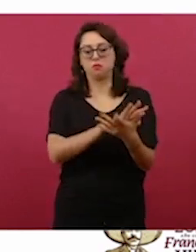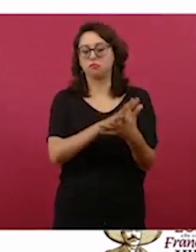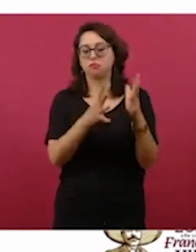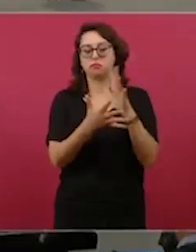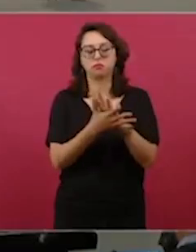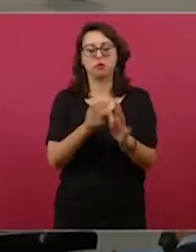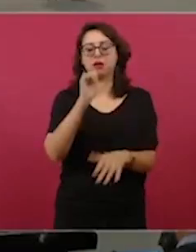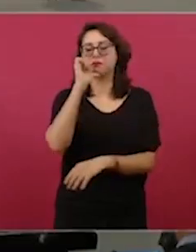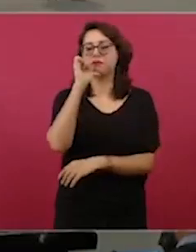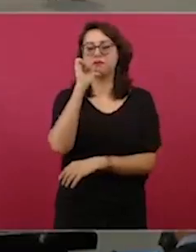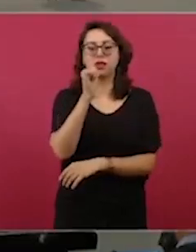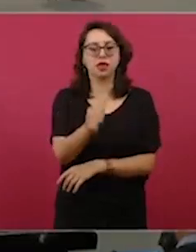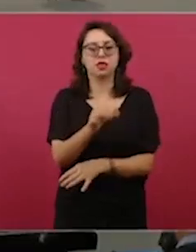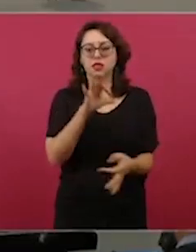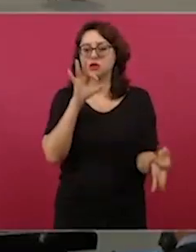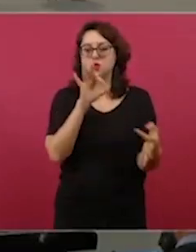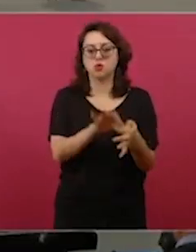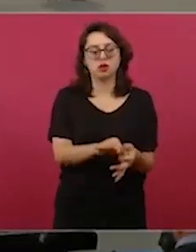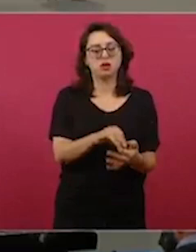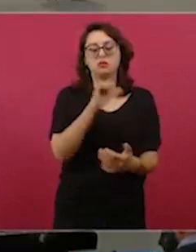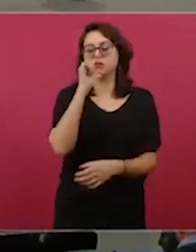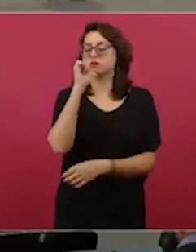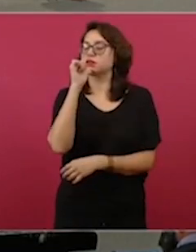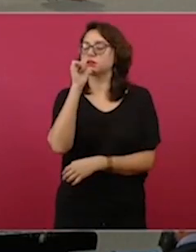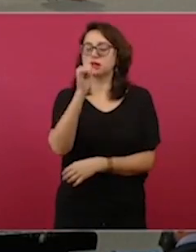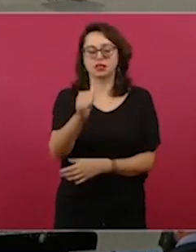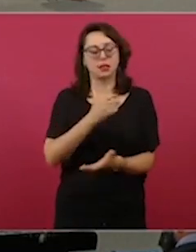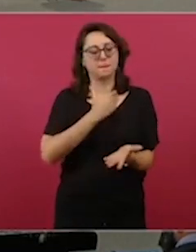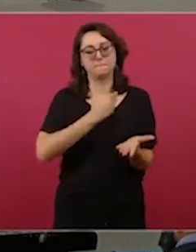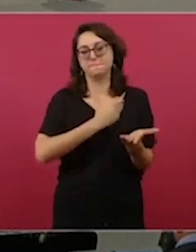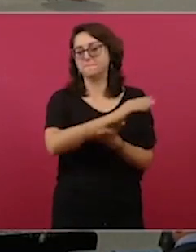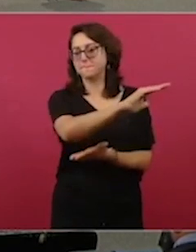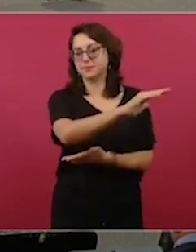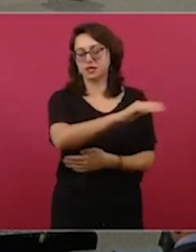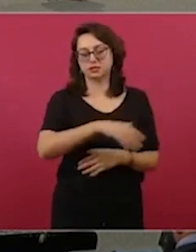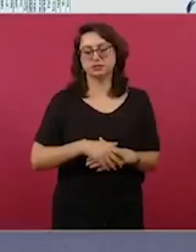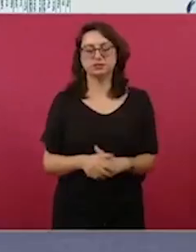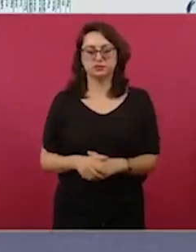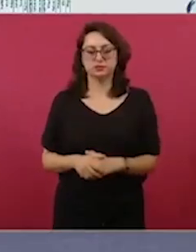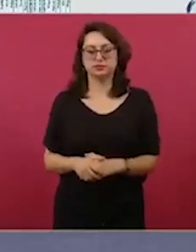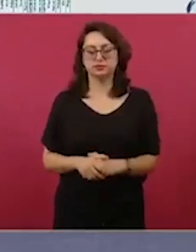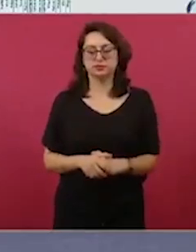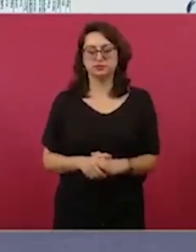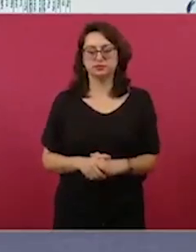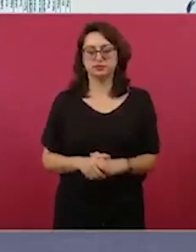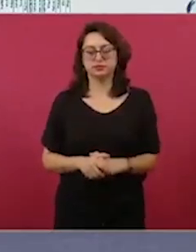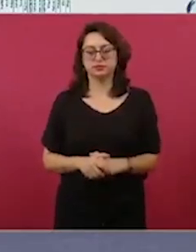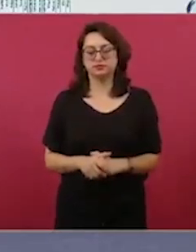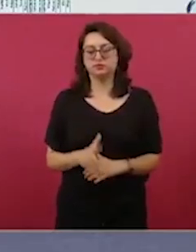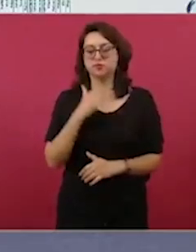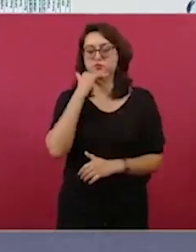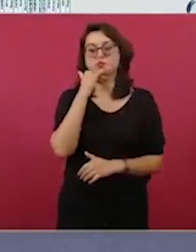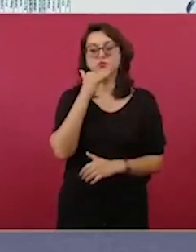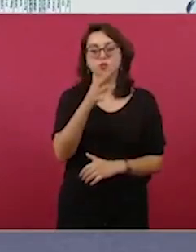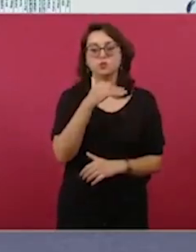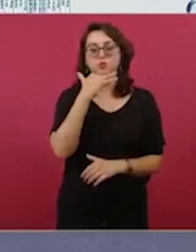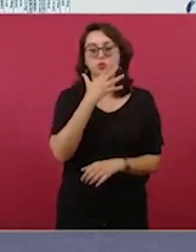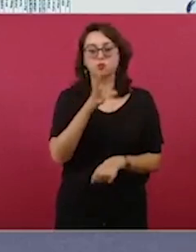sin vinculación con la delincuencia, sin corrupción,